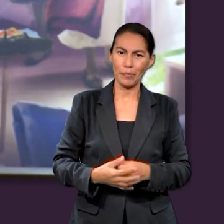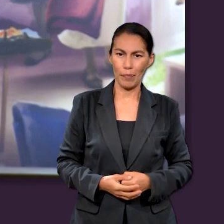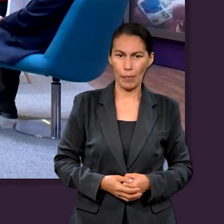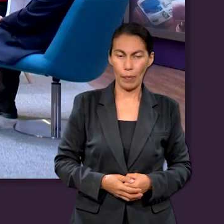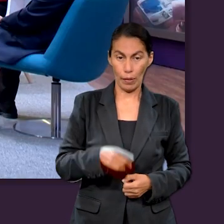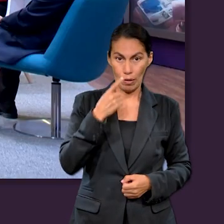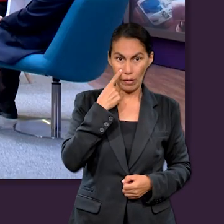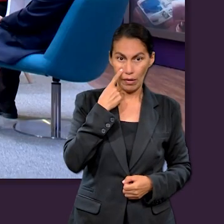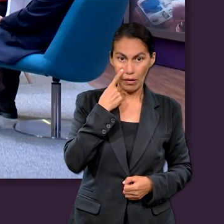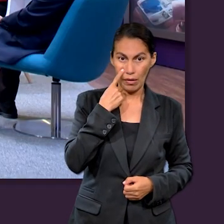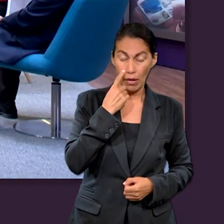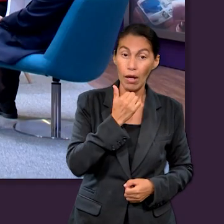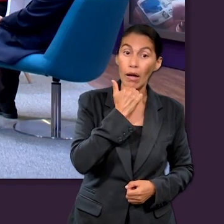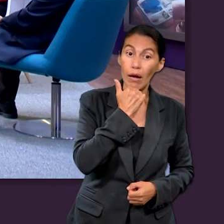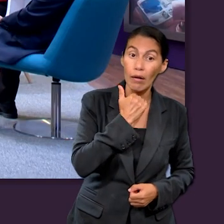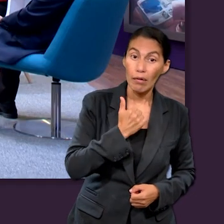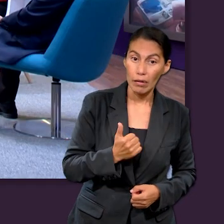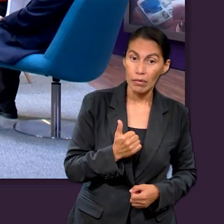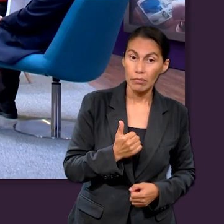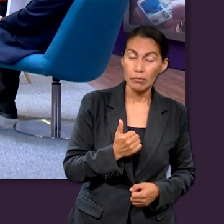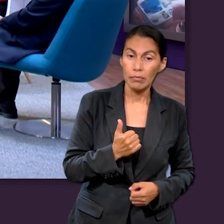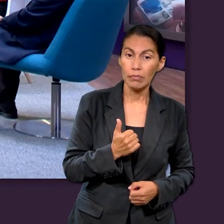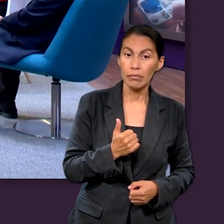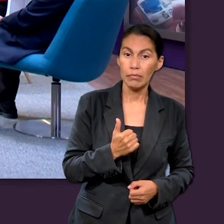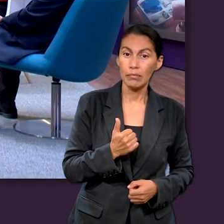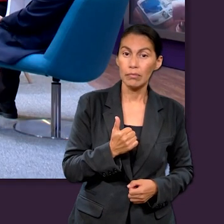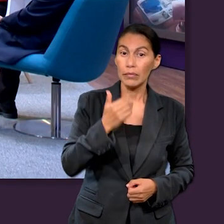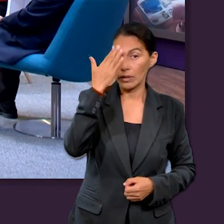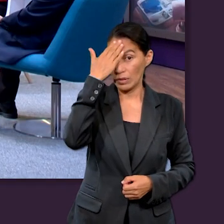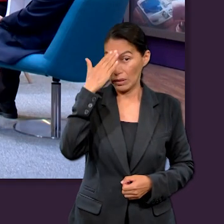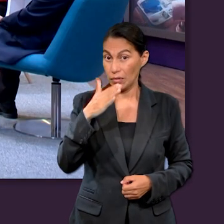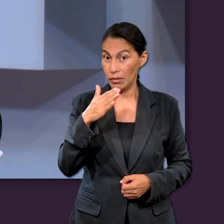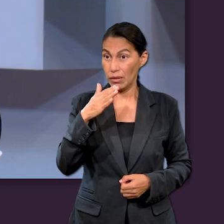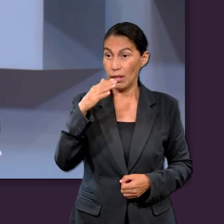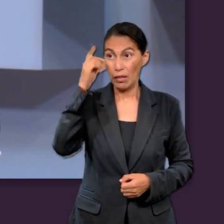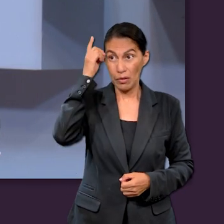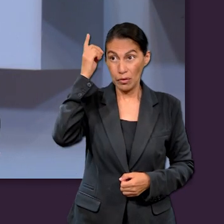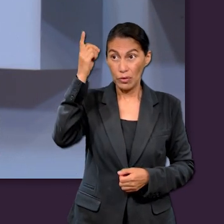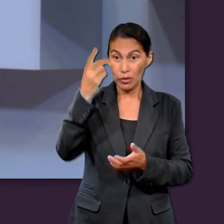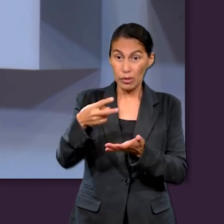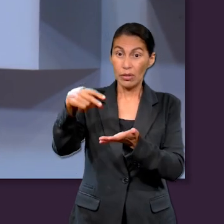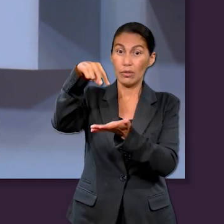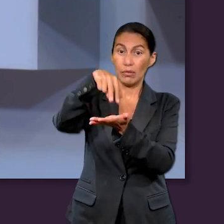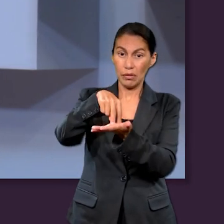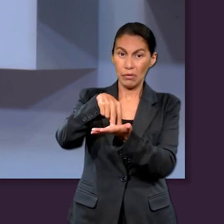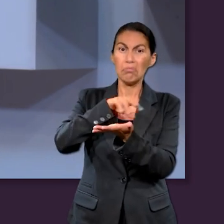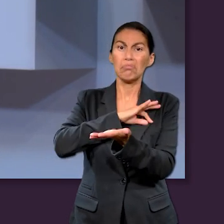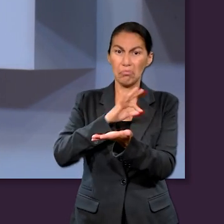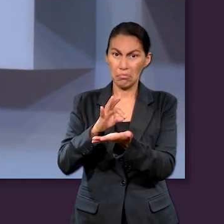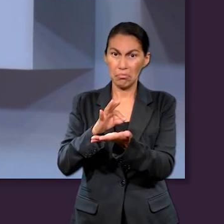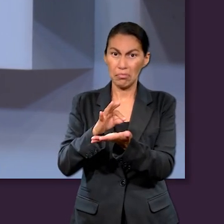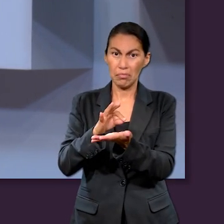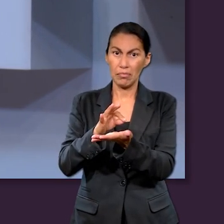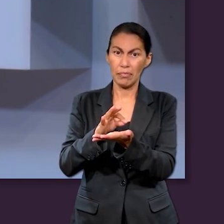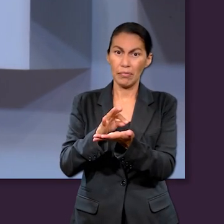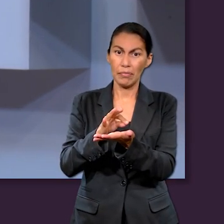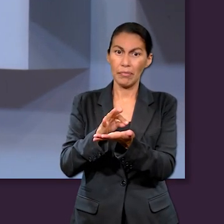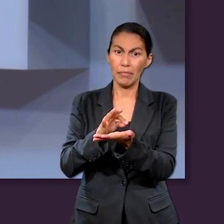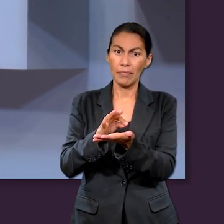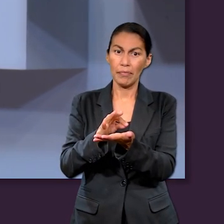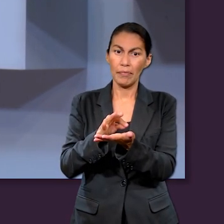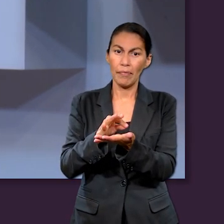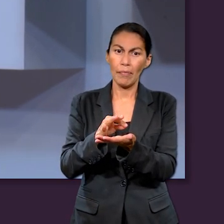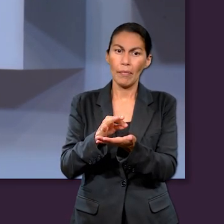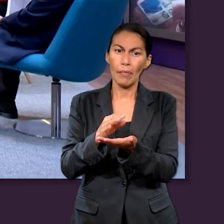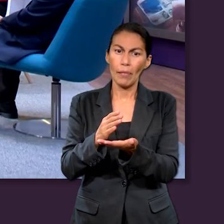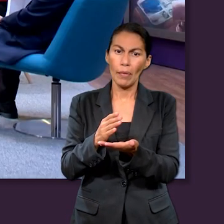Sí. Si ustedes ven ahí, Abraham tenía una noción, ¿verdad? De la resurrección. Y yo